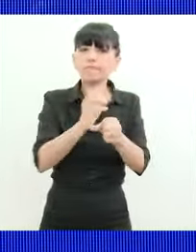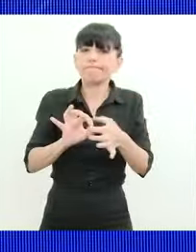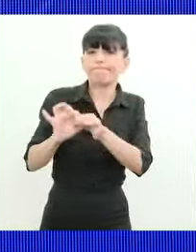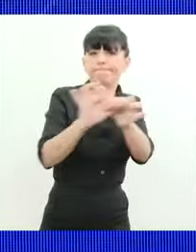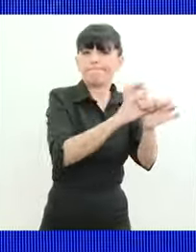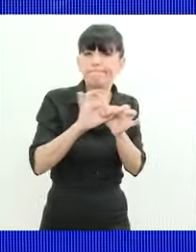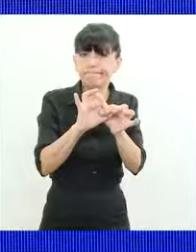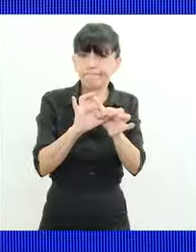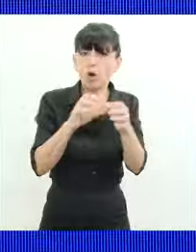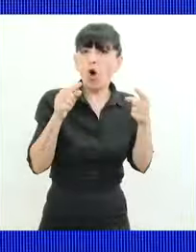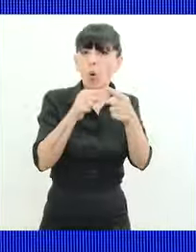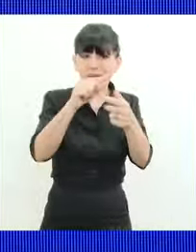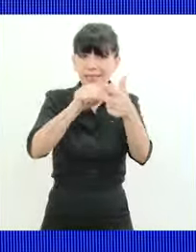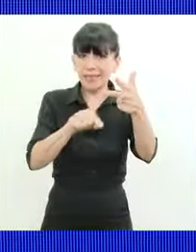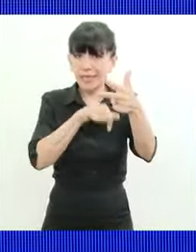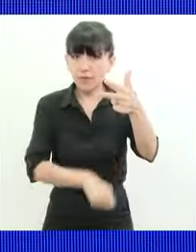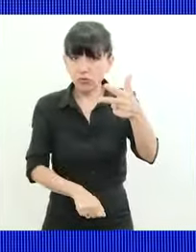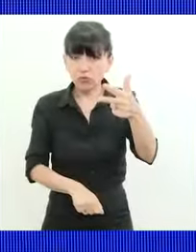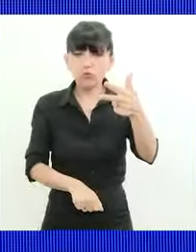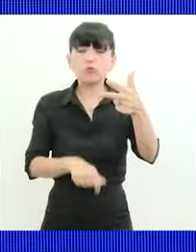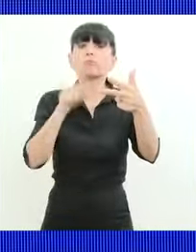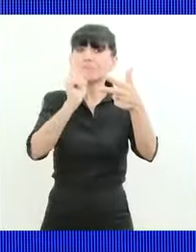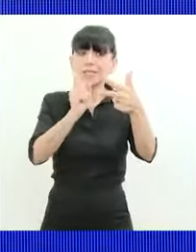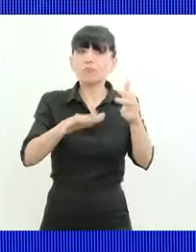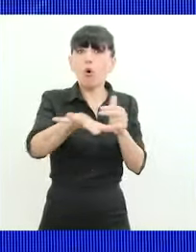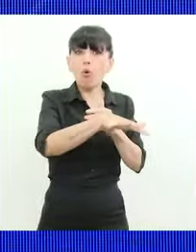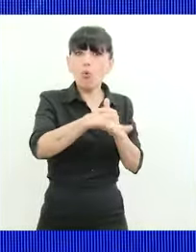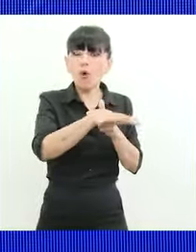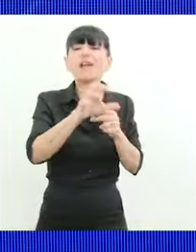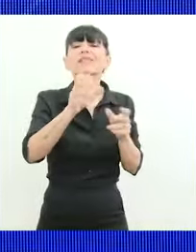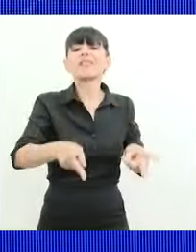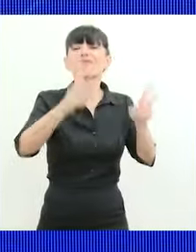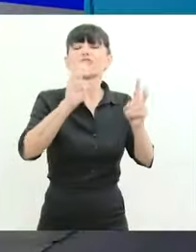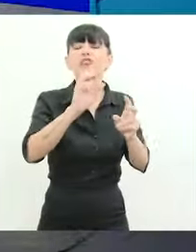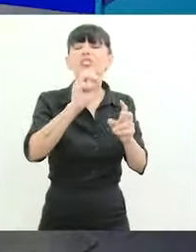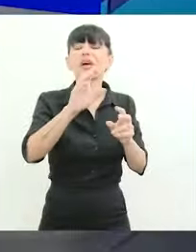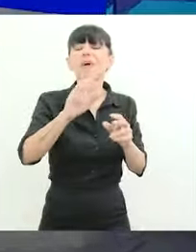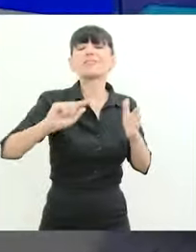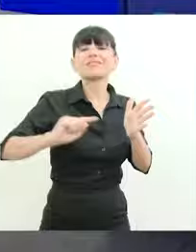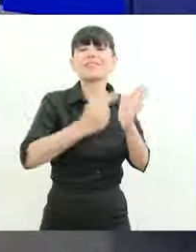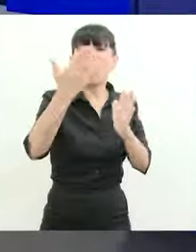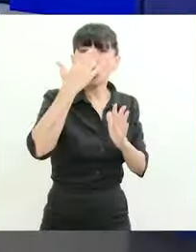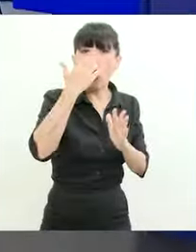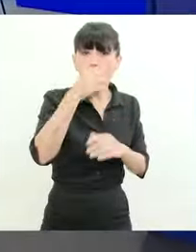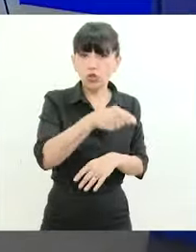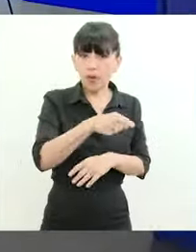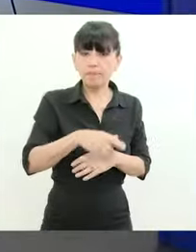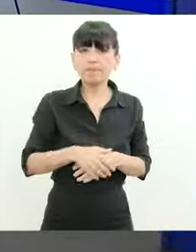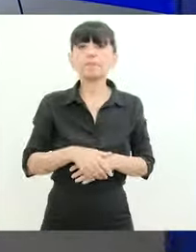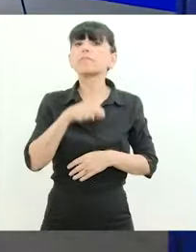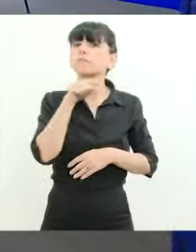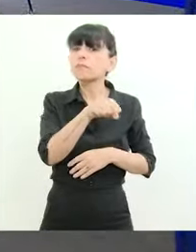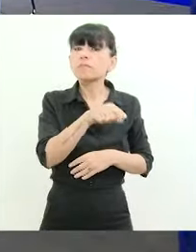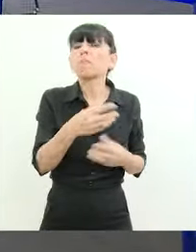en una única operación montada en ese edificio de Central Córdoba como una forma de poner